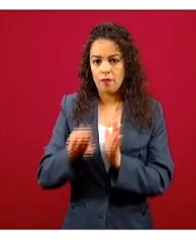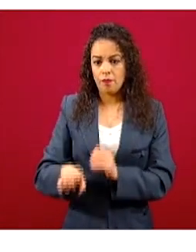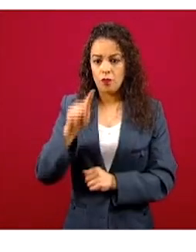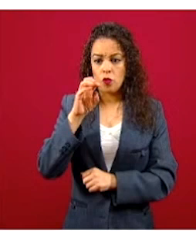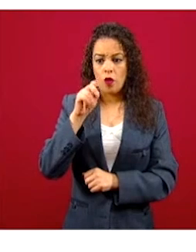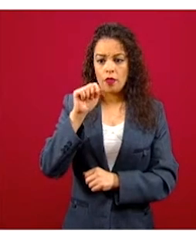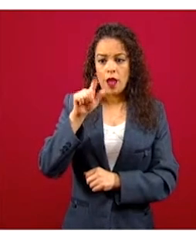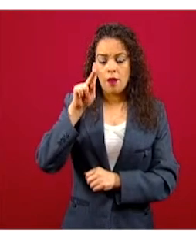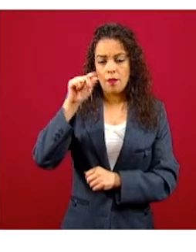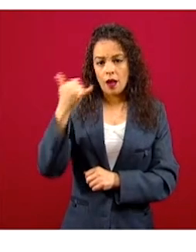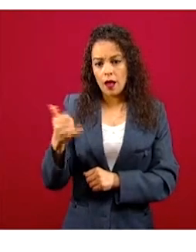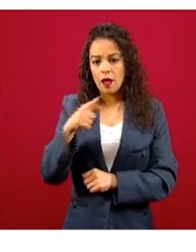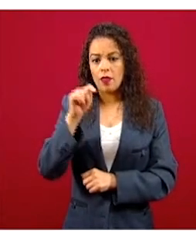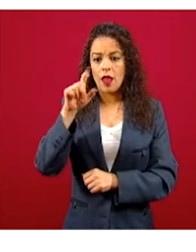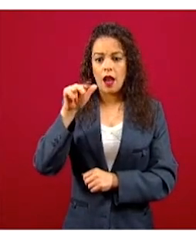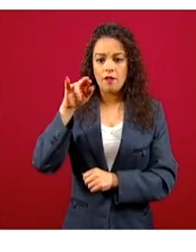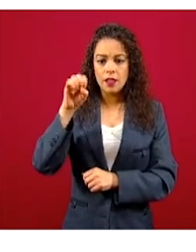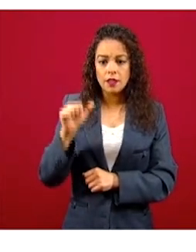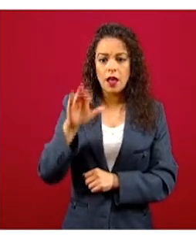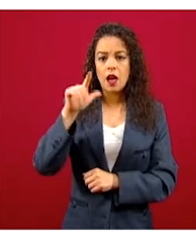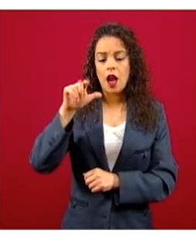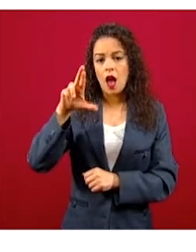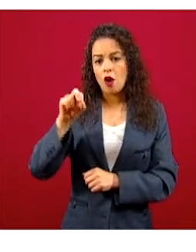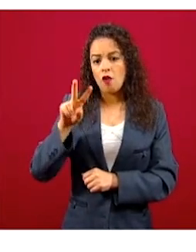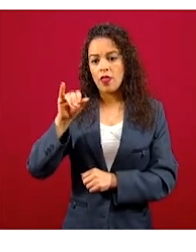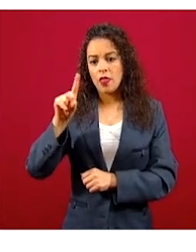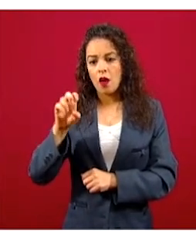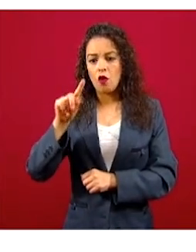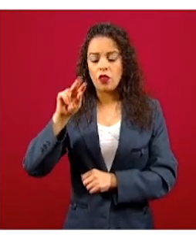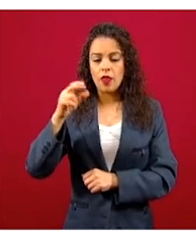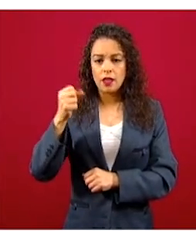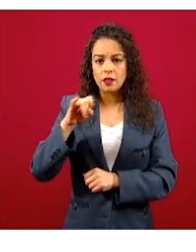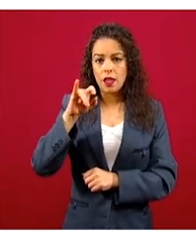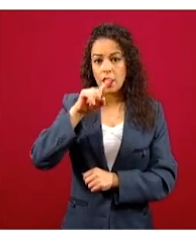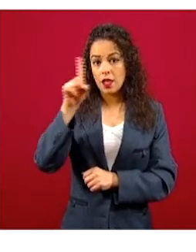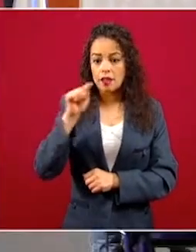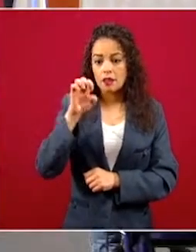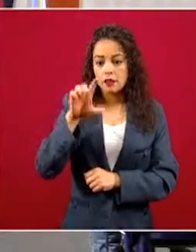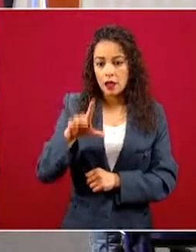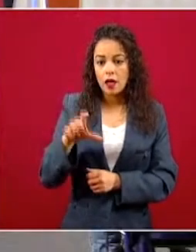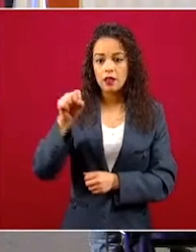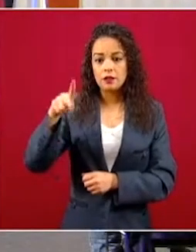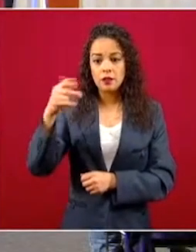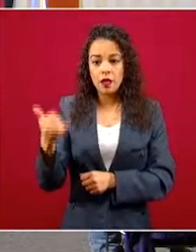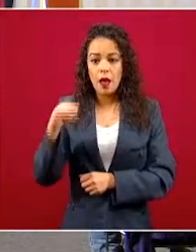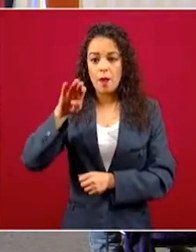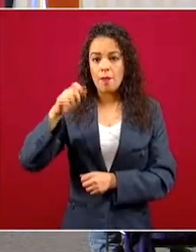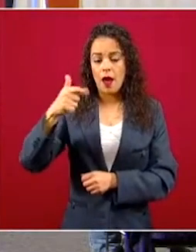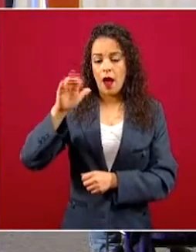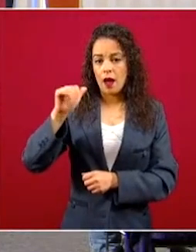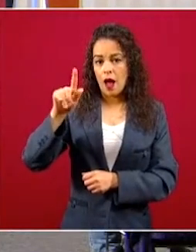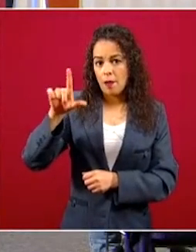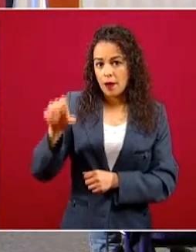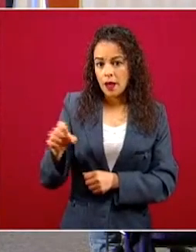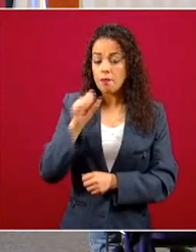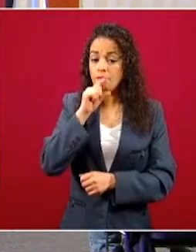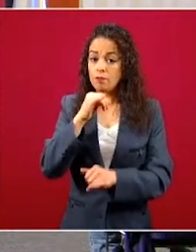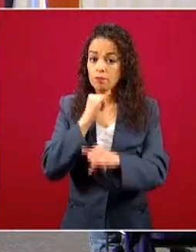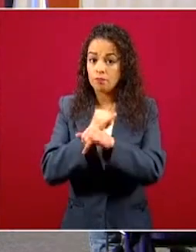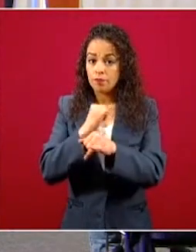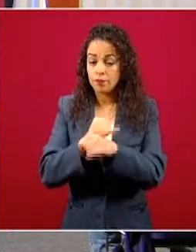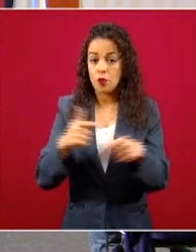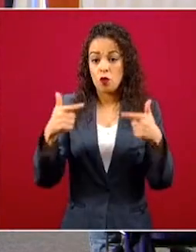Play, Claro Video, Dish, Easy, Accel, Sky y Megapacable. En Internet, Google,